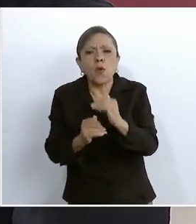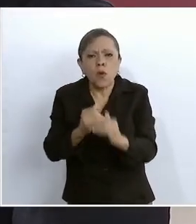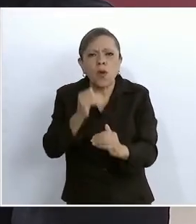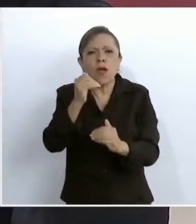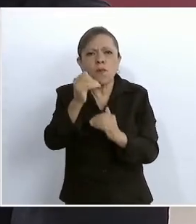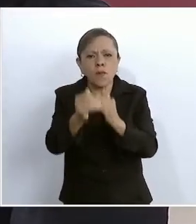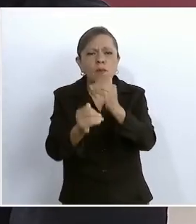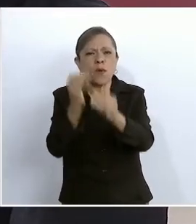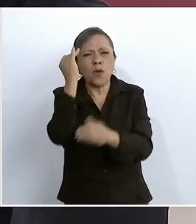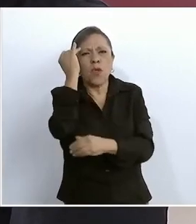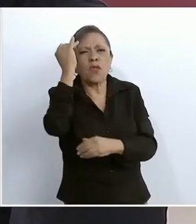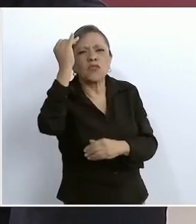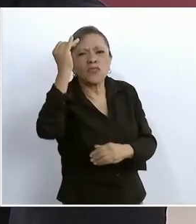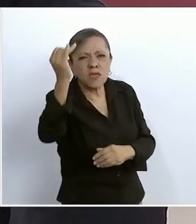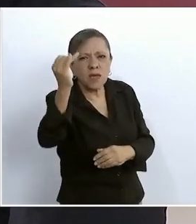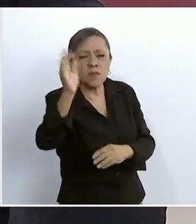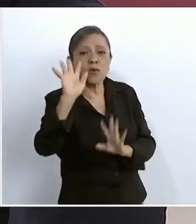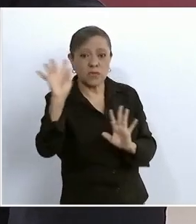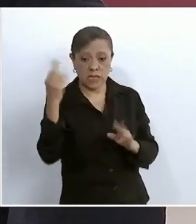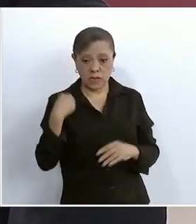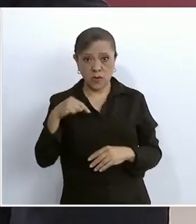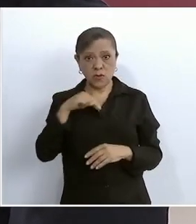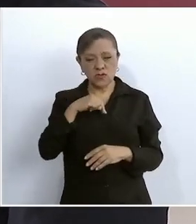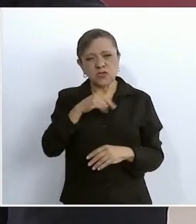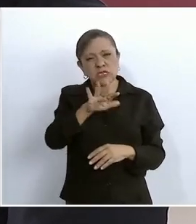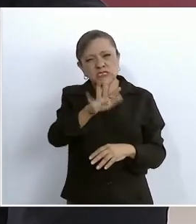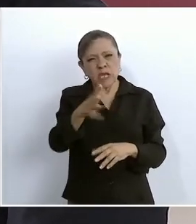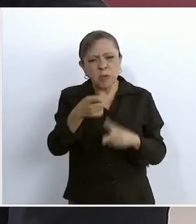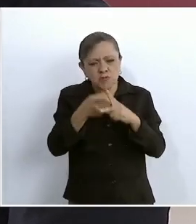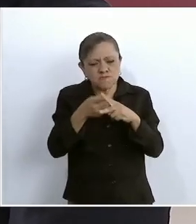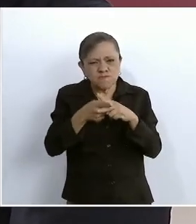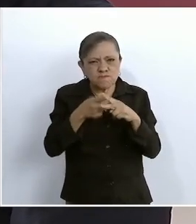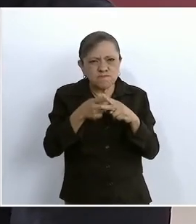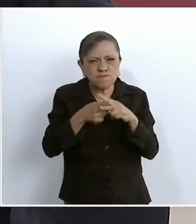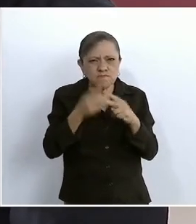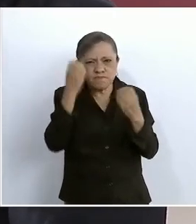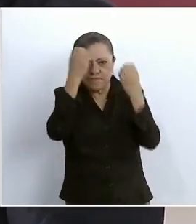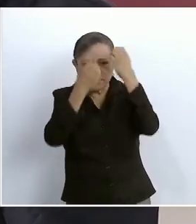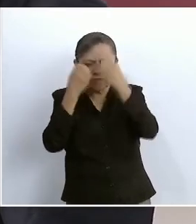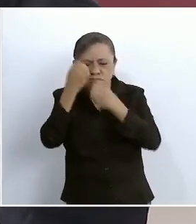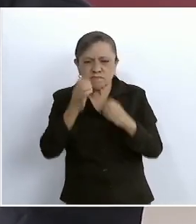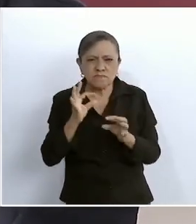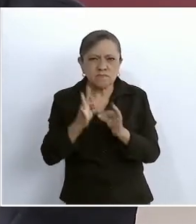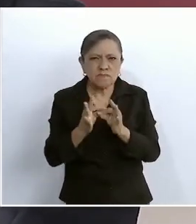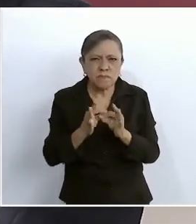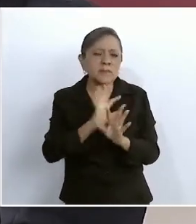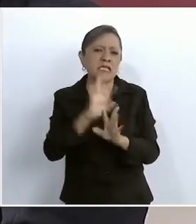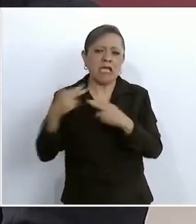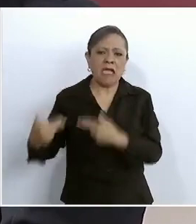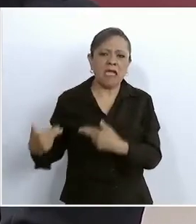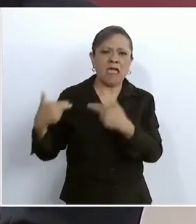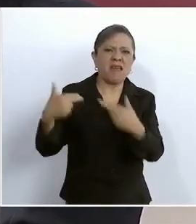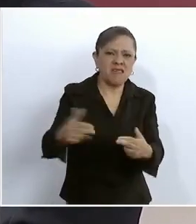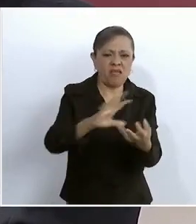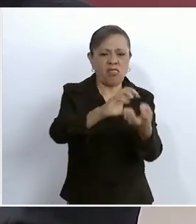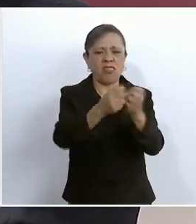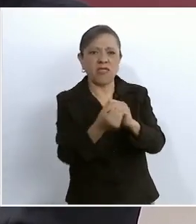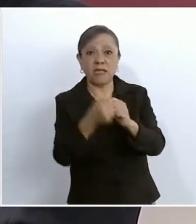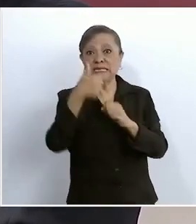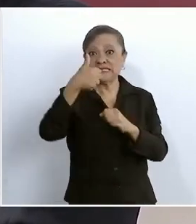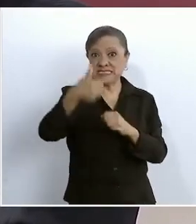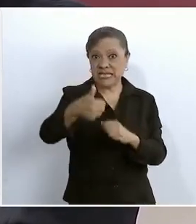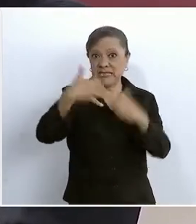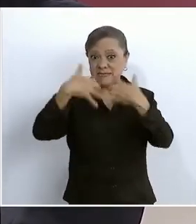y lo que hicimos fue invertir en las seis refinerías que nos dejaron, rehabilitarlas